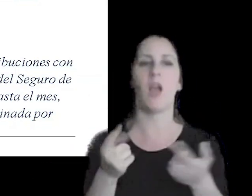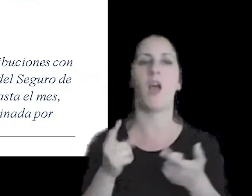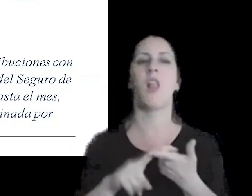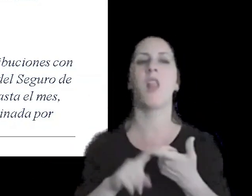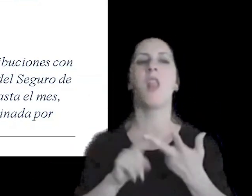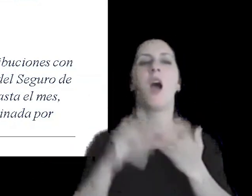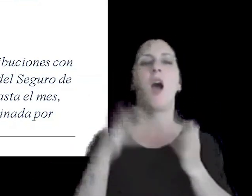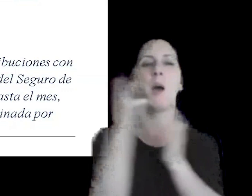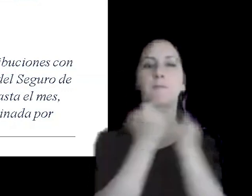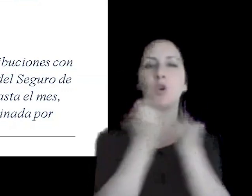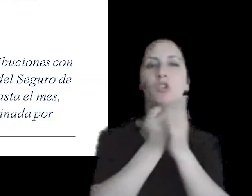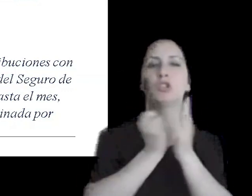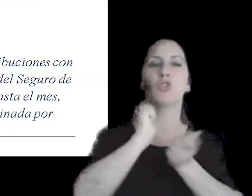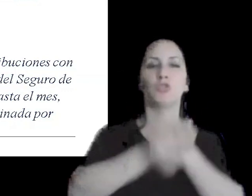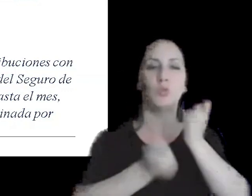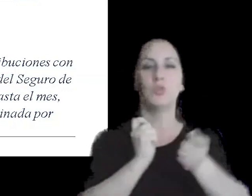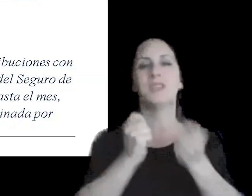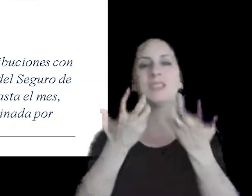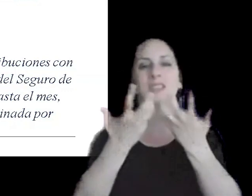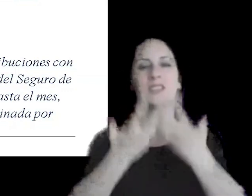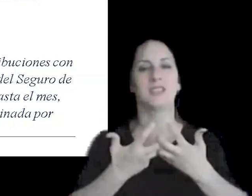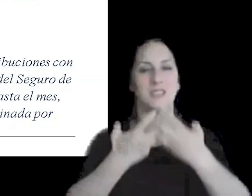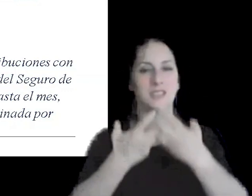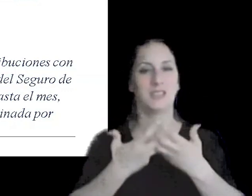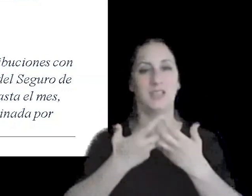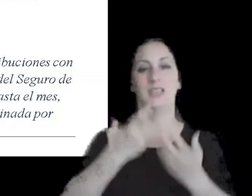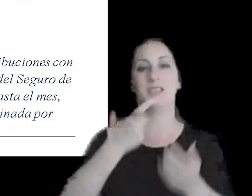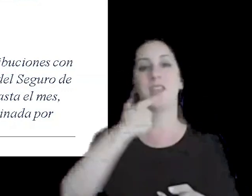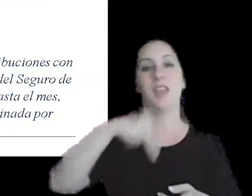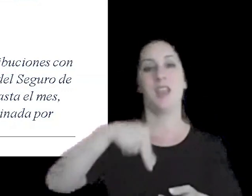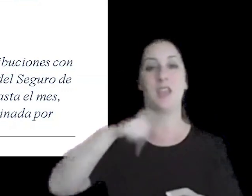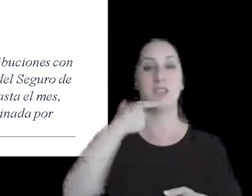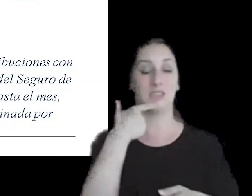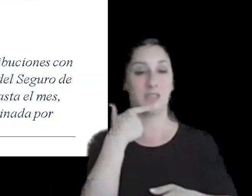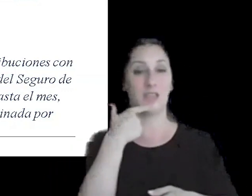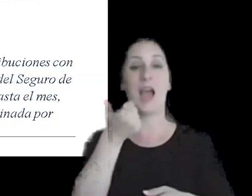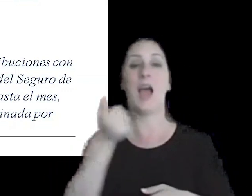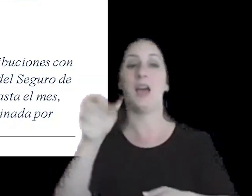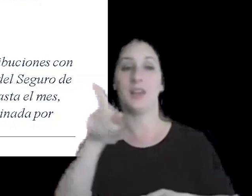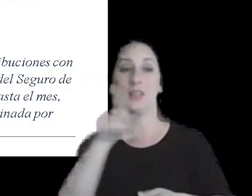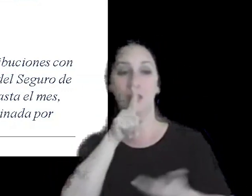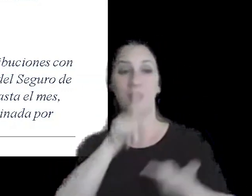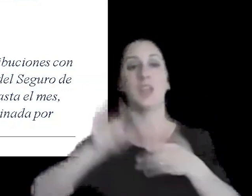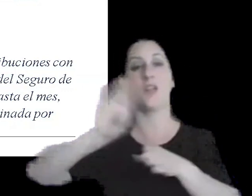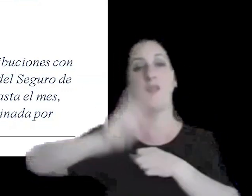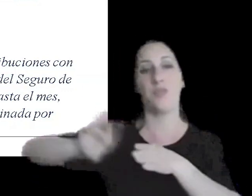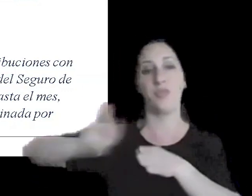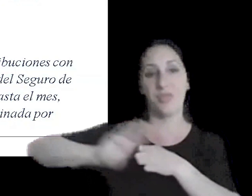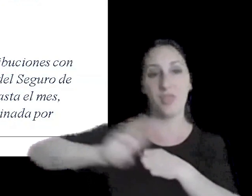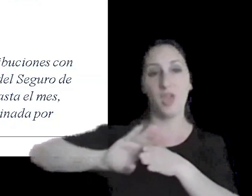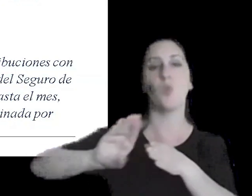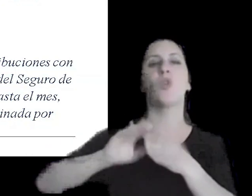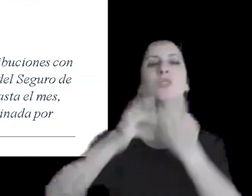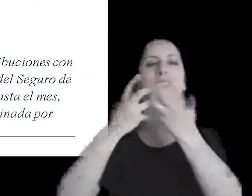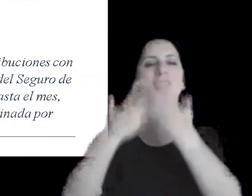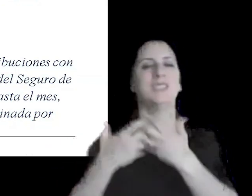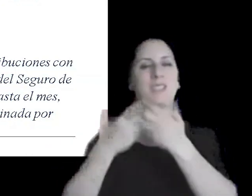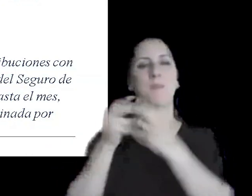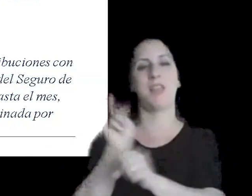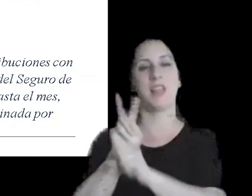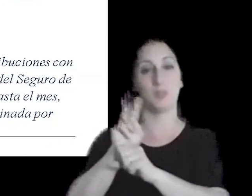contribuciones al sistema nacional de seguro de salud ART deuda de los subsistemas de seguridad social